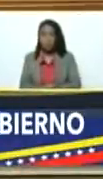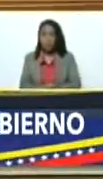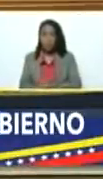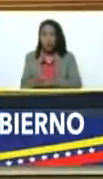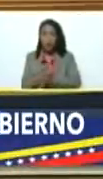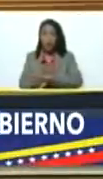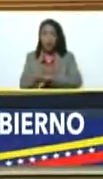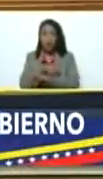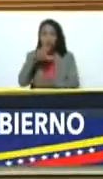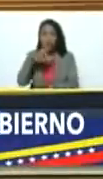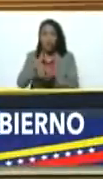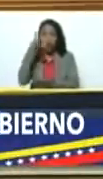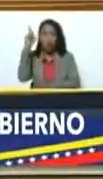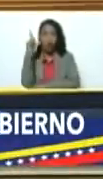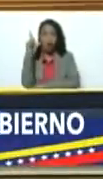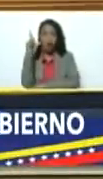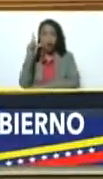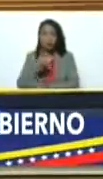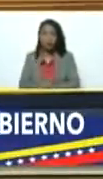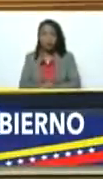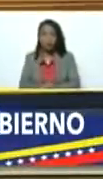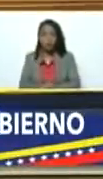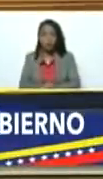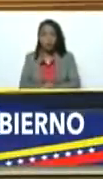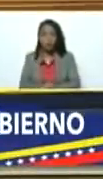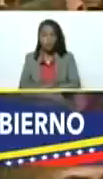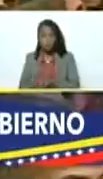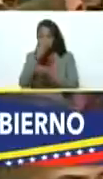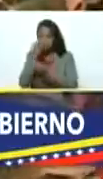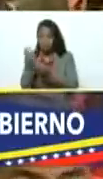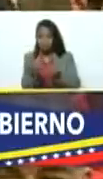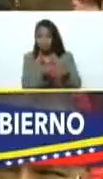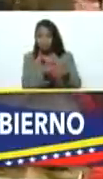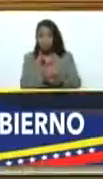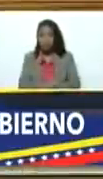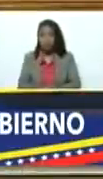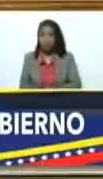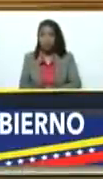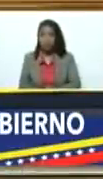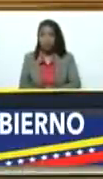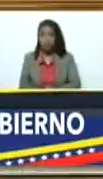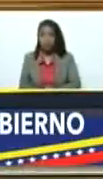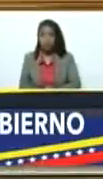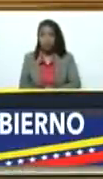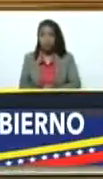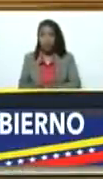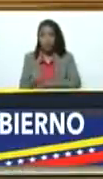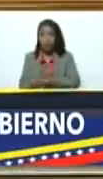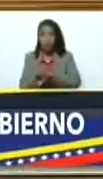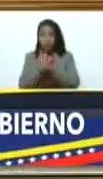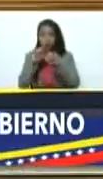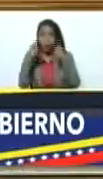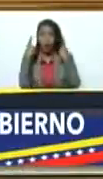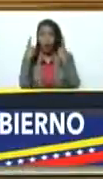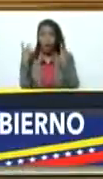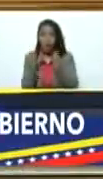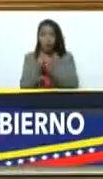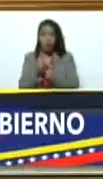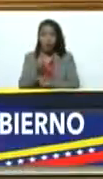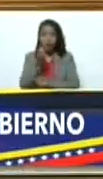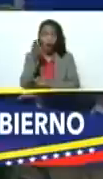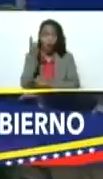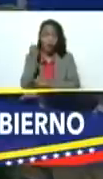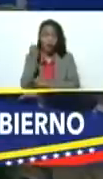gobernador del estado Lara, Adolfo Pereira. Bienvenido. El gobernador de La Guaira. Estuvimos juntos ayer